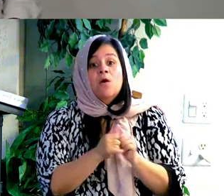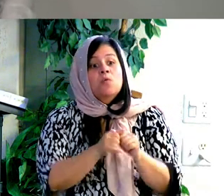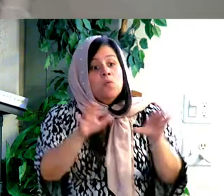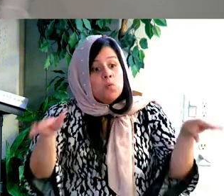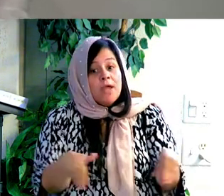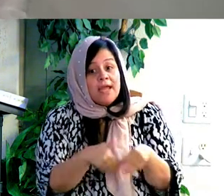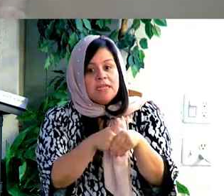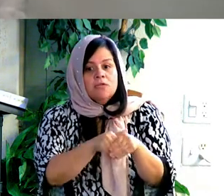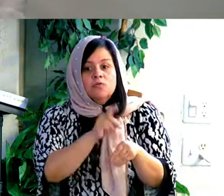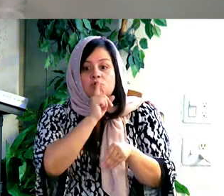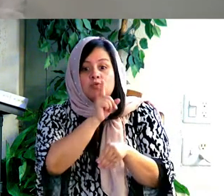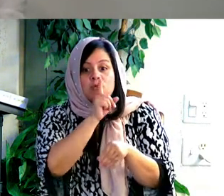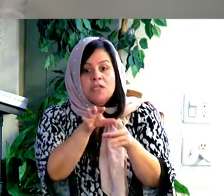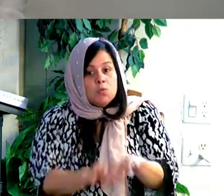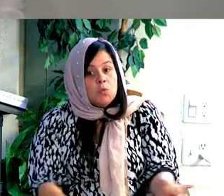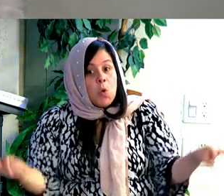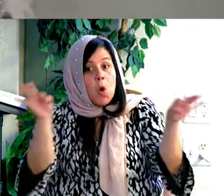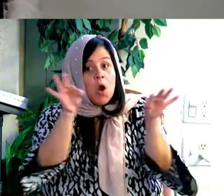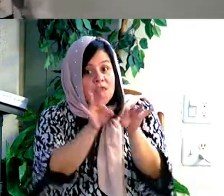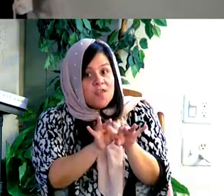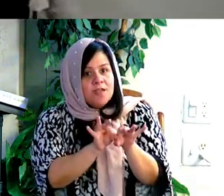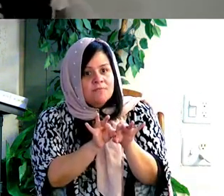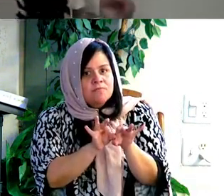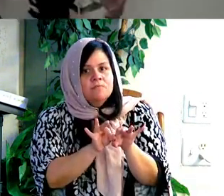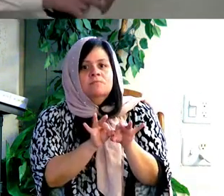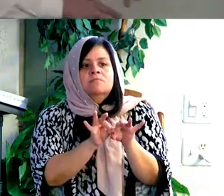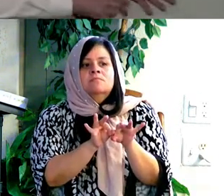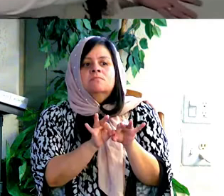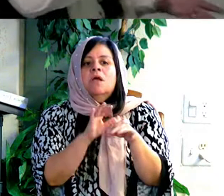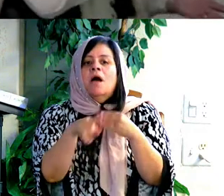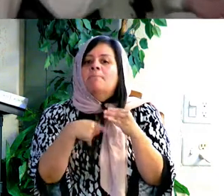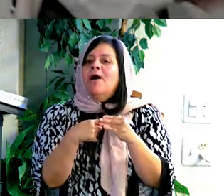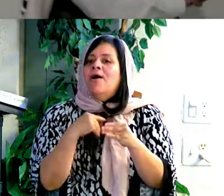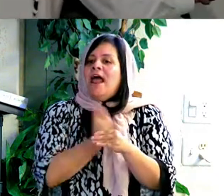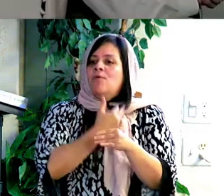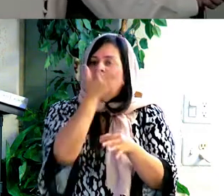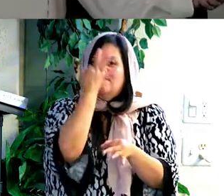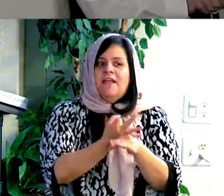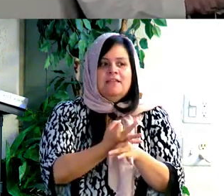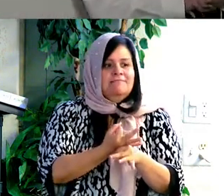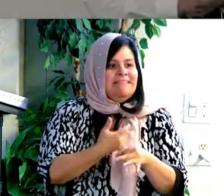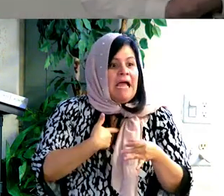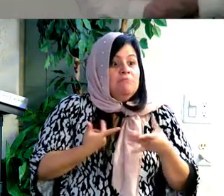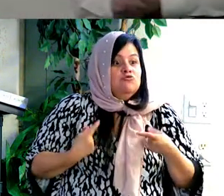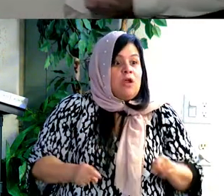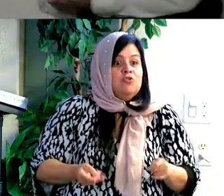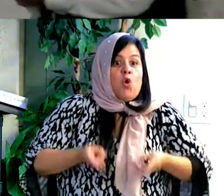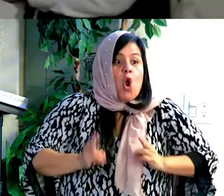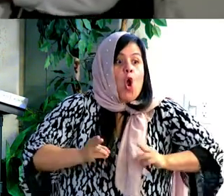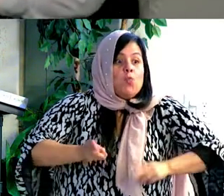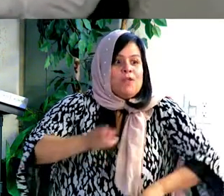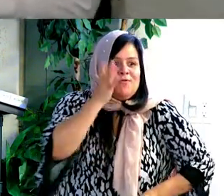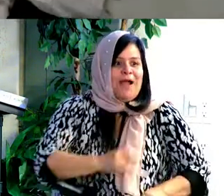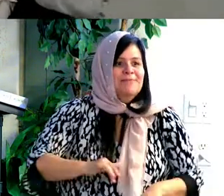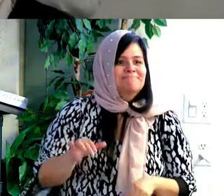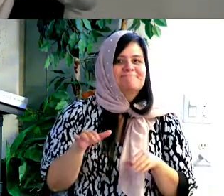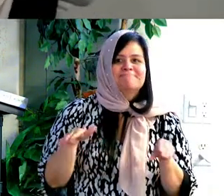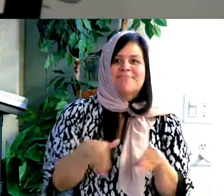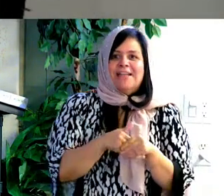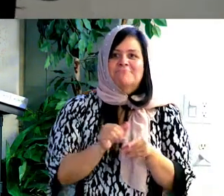que tiene que ver con nuestra fe. I'm trying to hurry, because we got practice after this. Ah, tenemos, también,